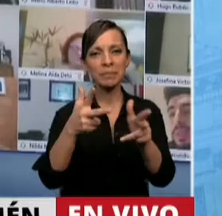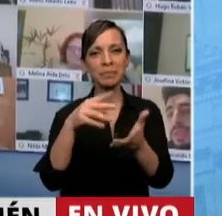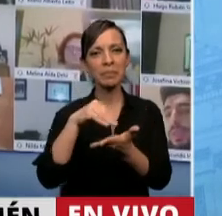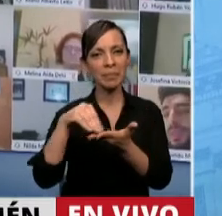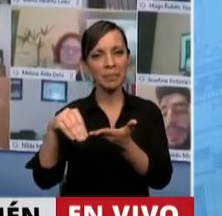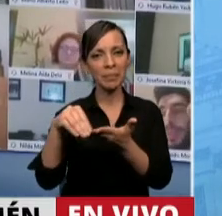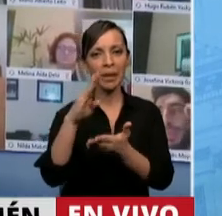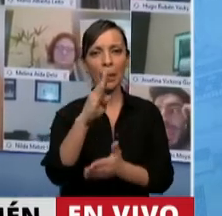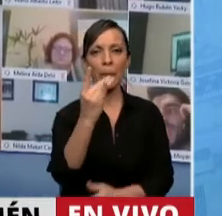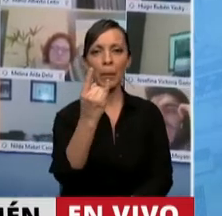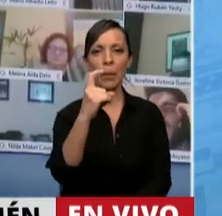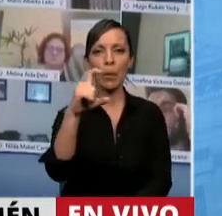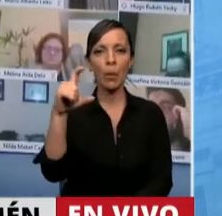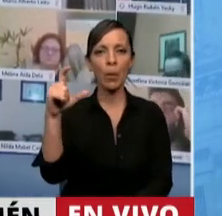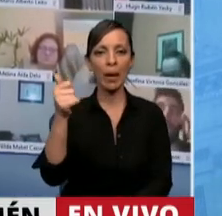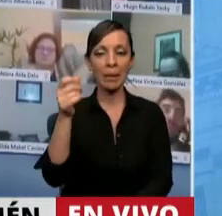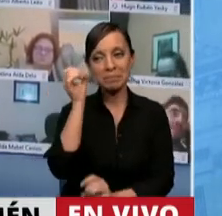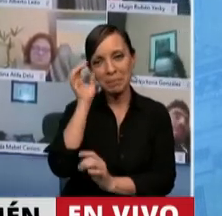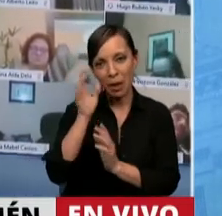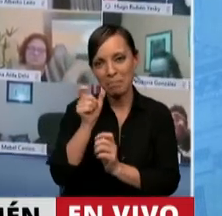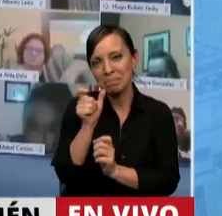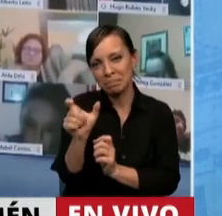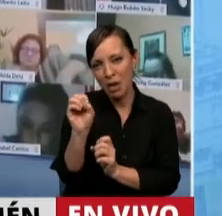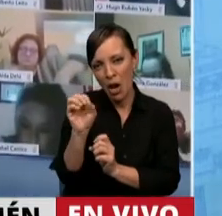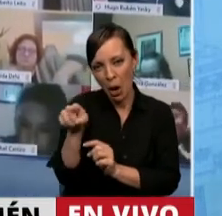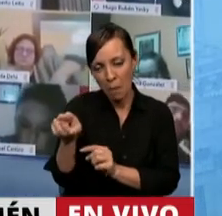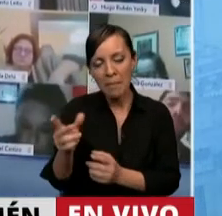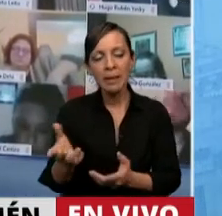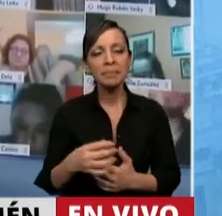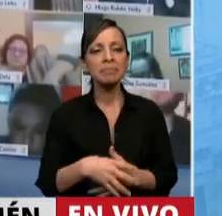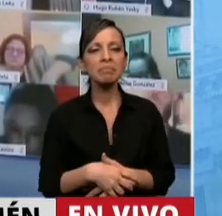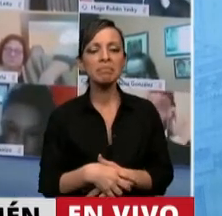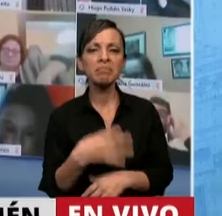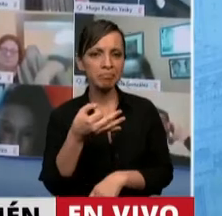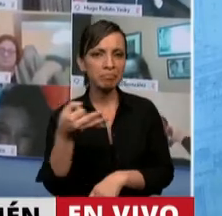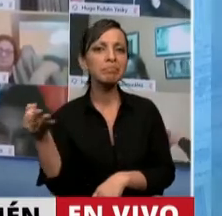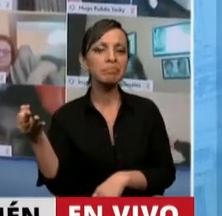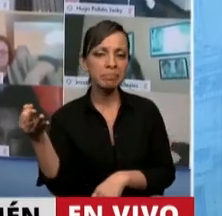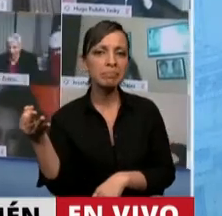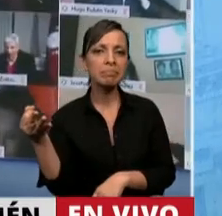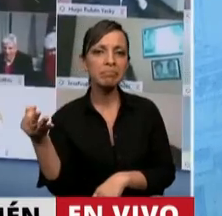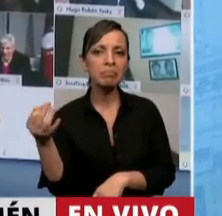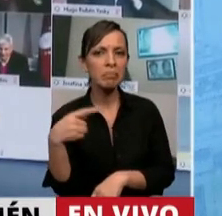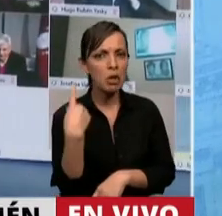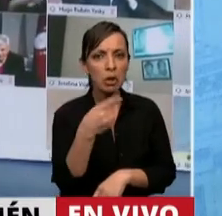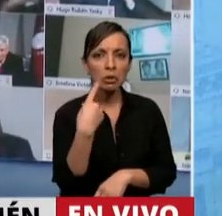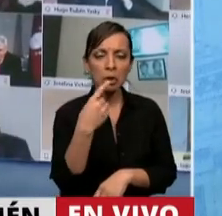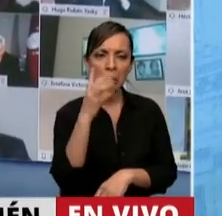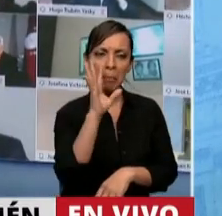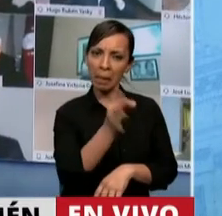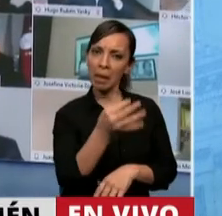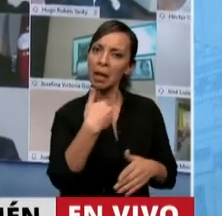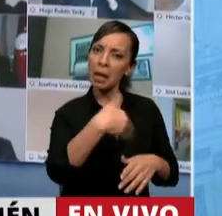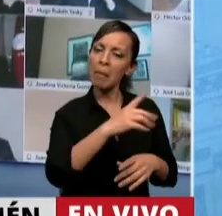Buca, discúlpeme que lo mencione, diputado, es cierto, llegábamos a un consenso,